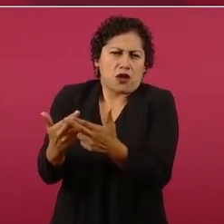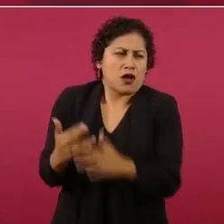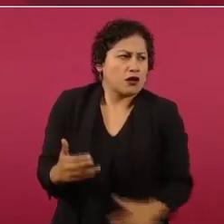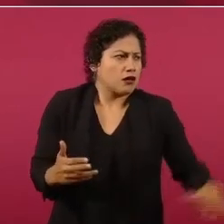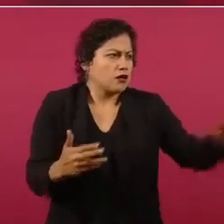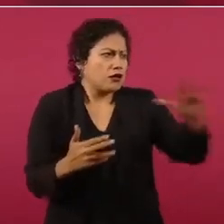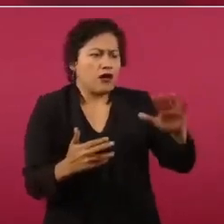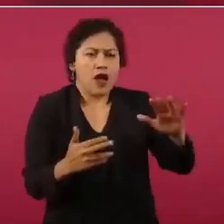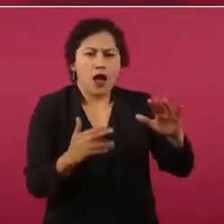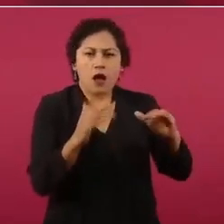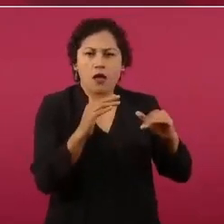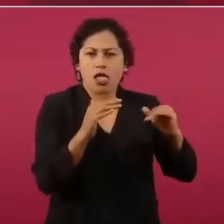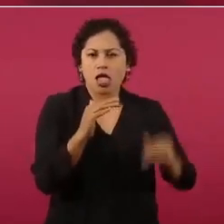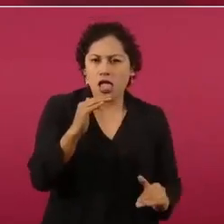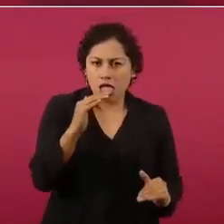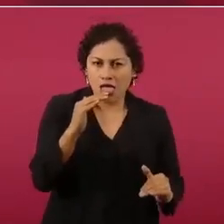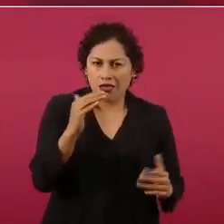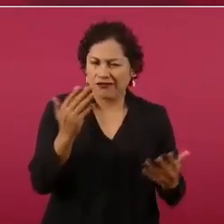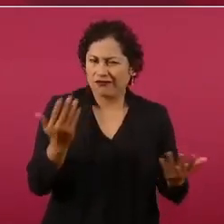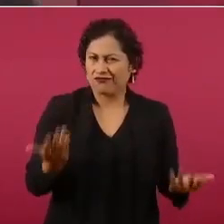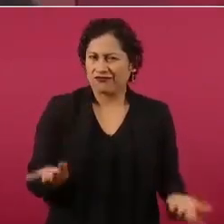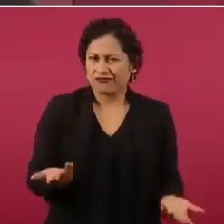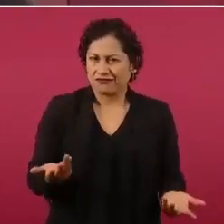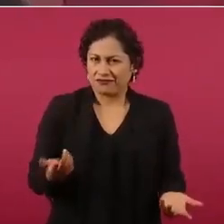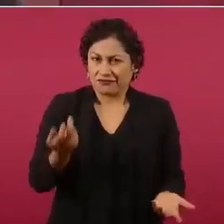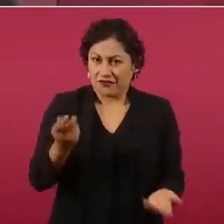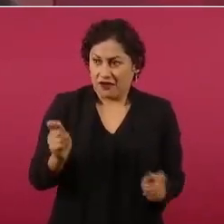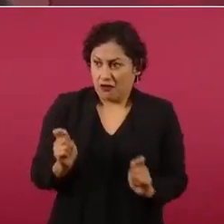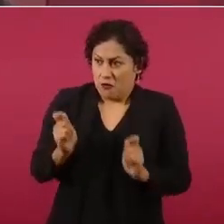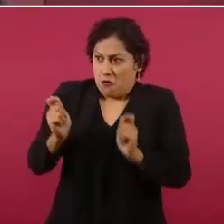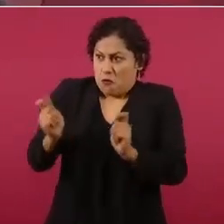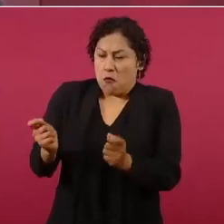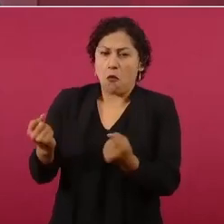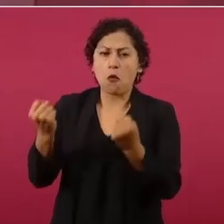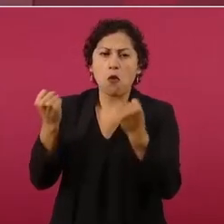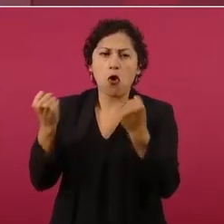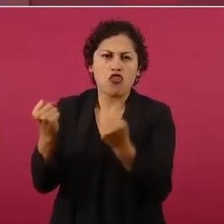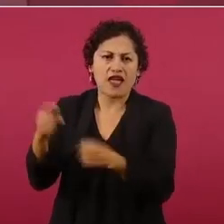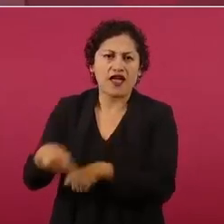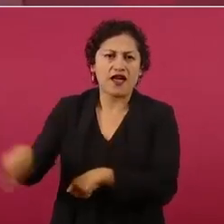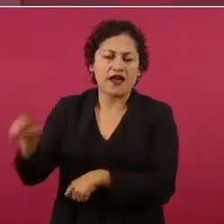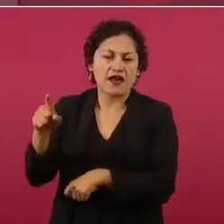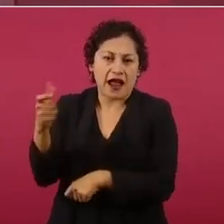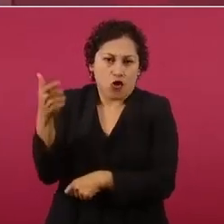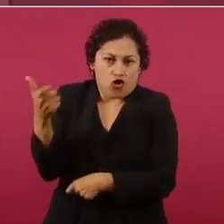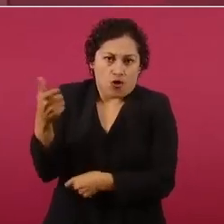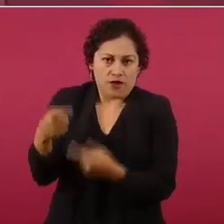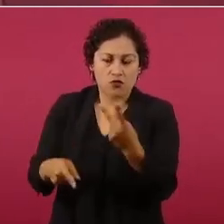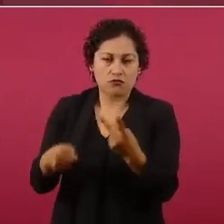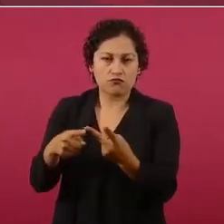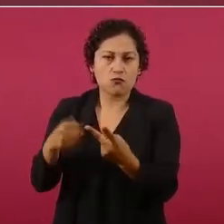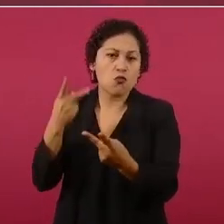Entonces, es una cúpula de poder económico y de poder político